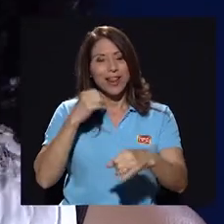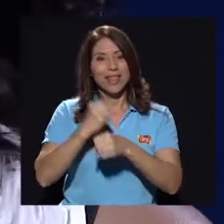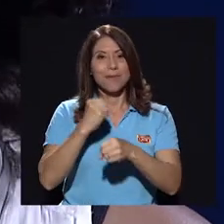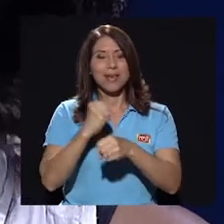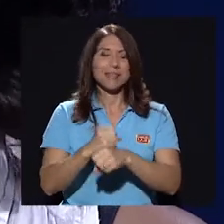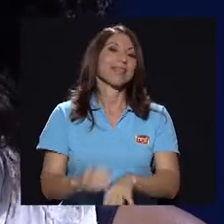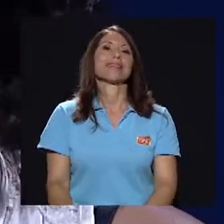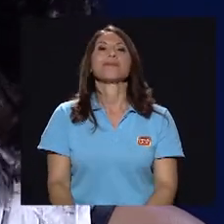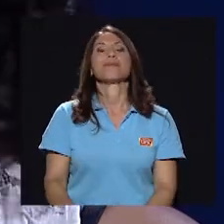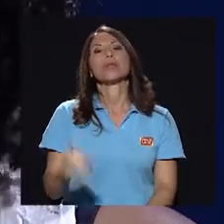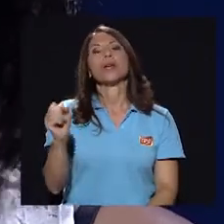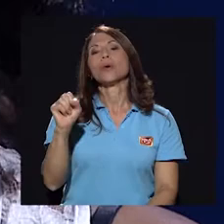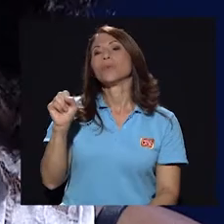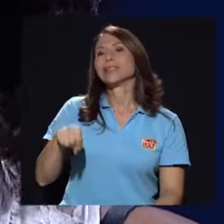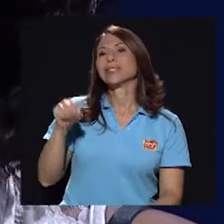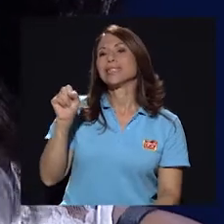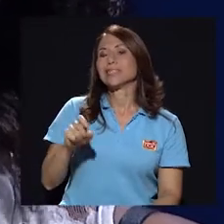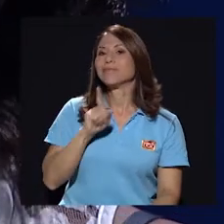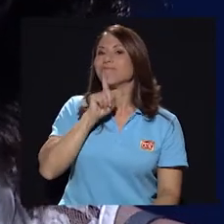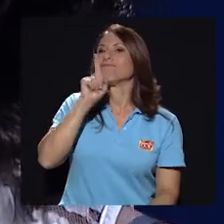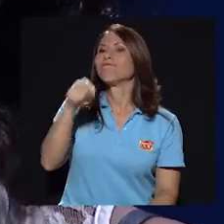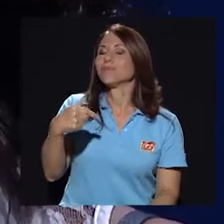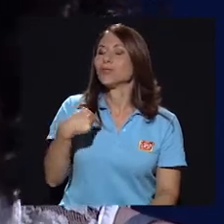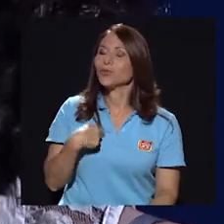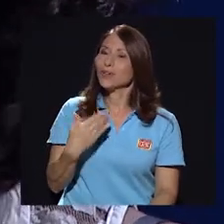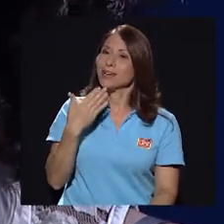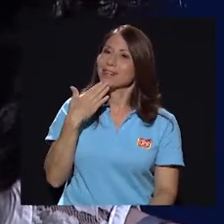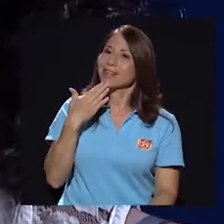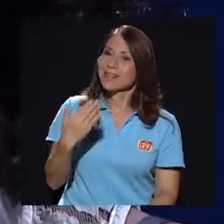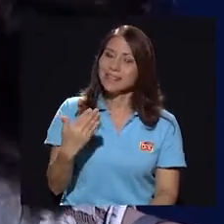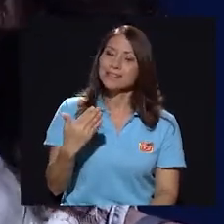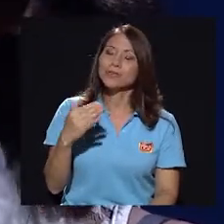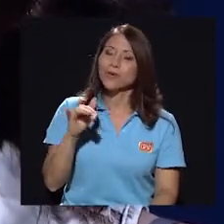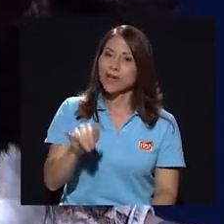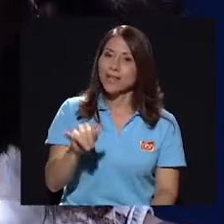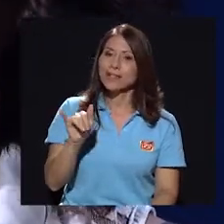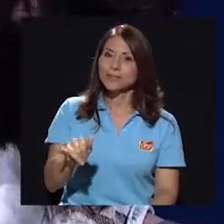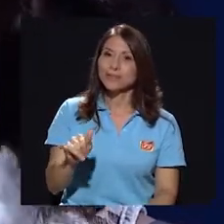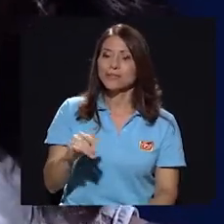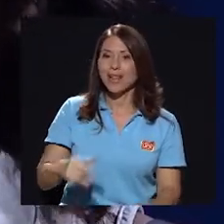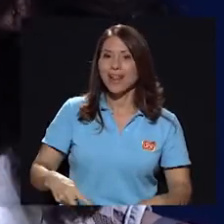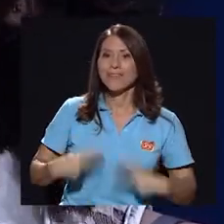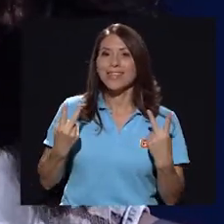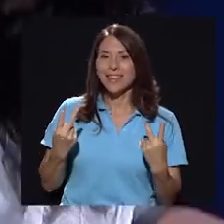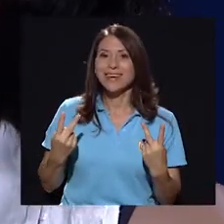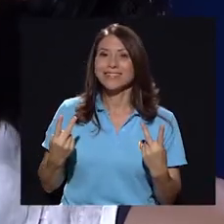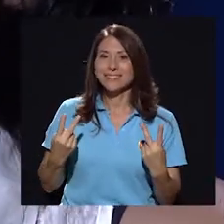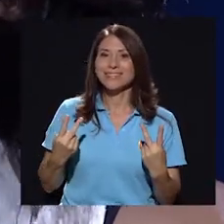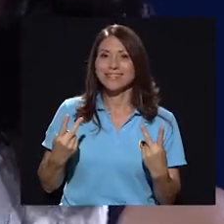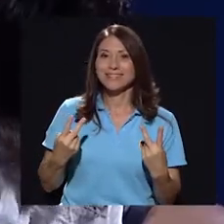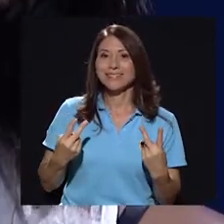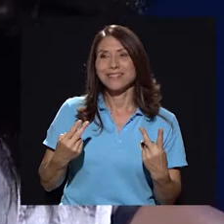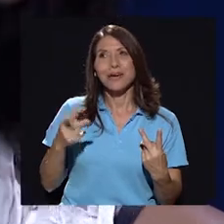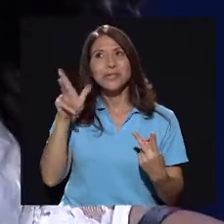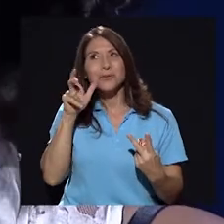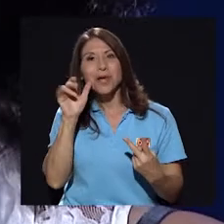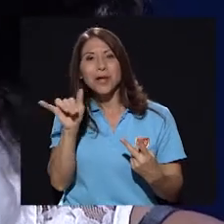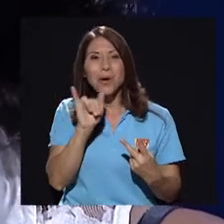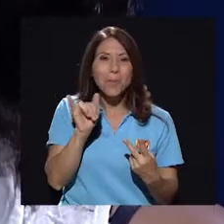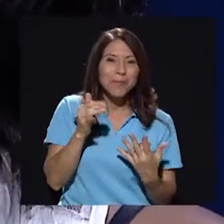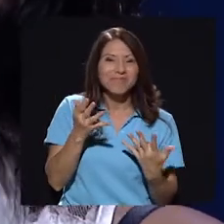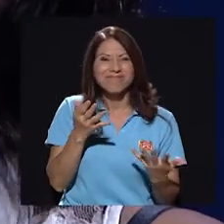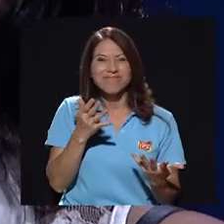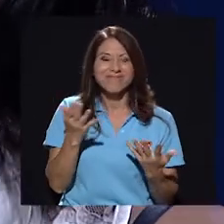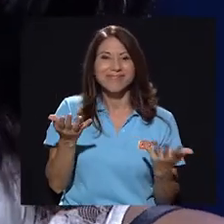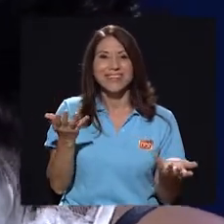Sí, yo sin duda es una de las cosas que más agradezco, digamos, como a la vida, aunque suene así